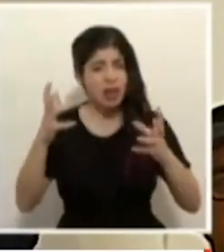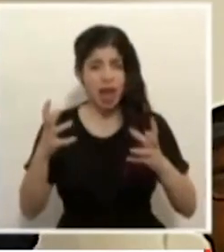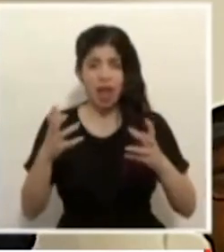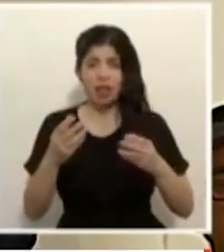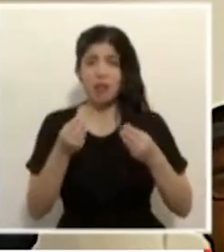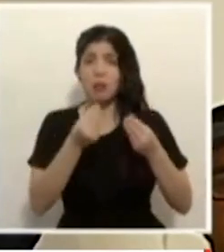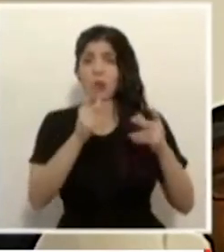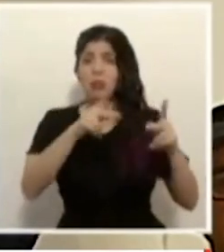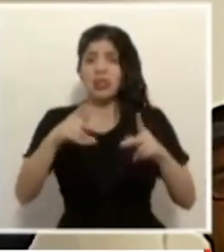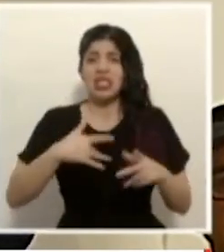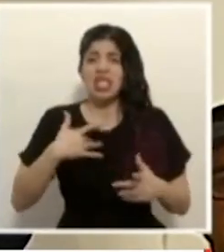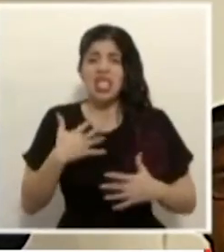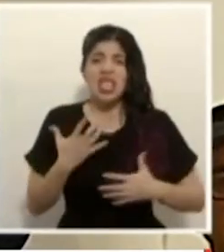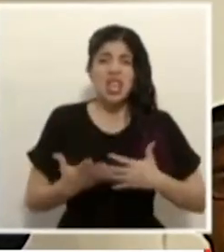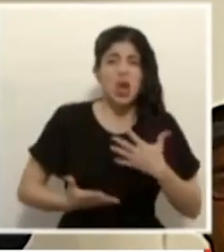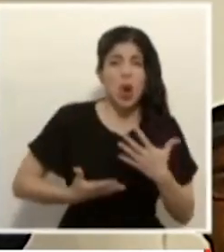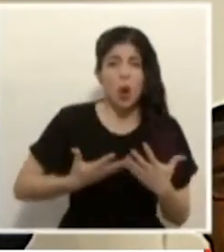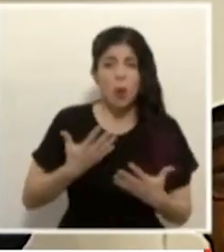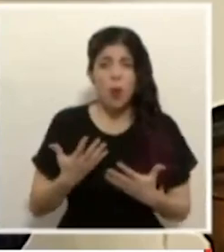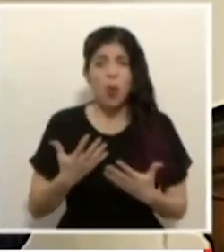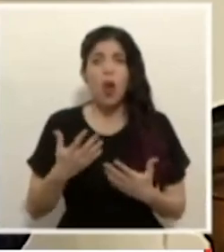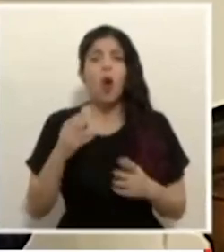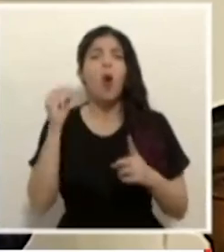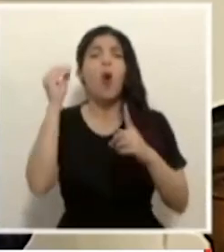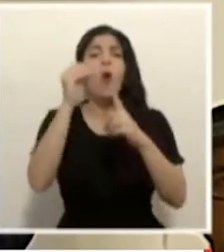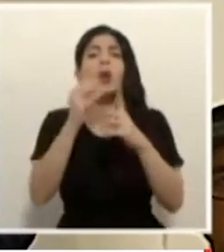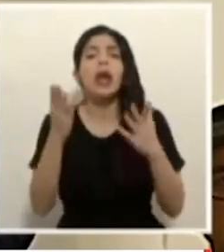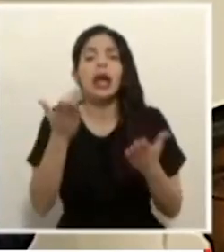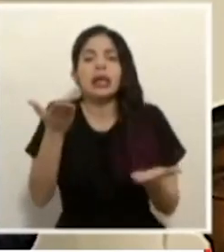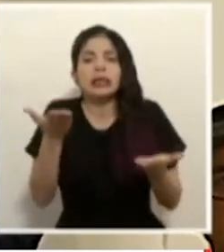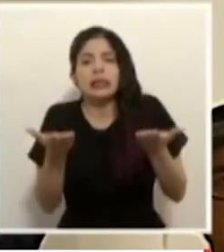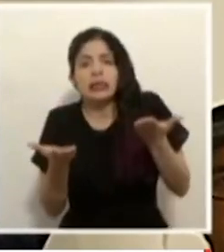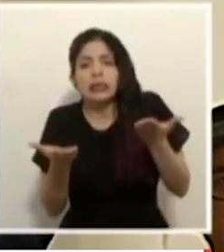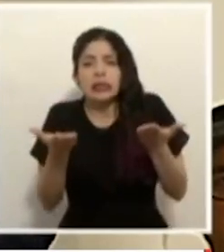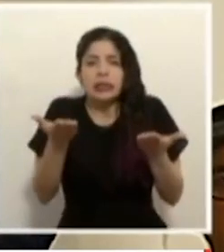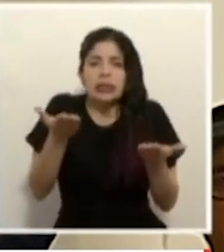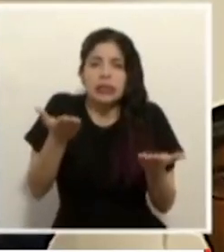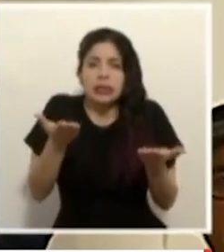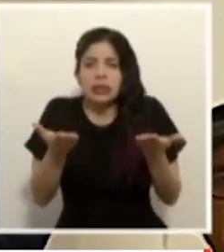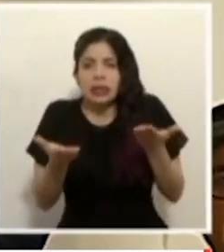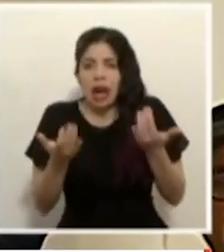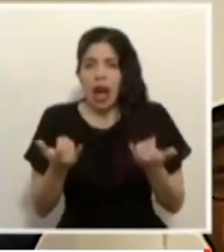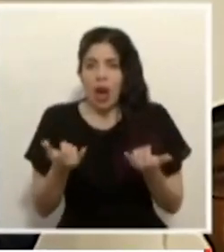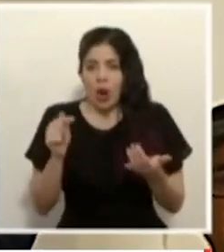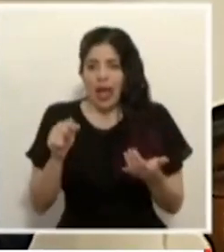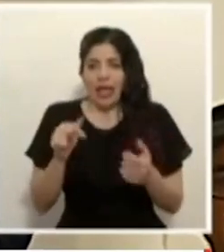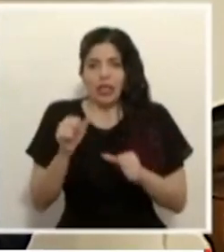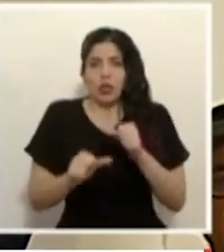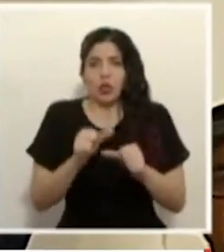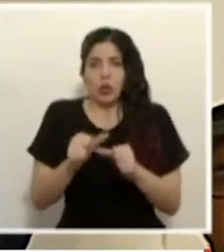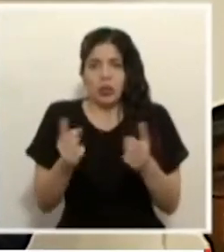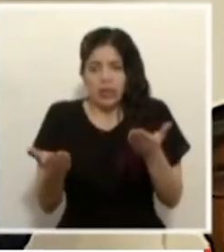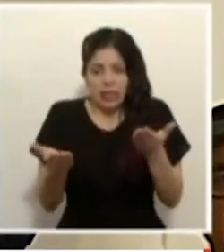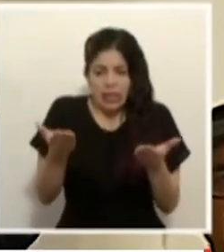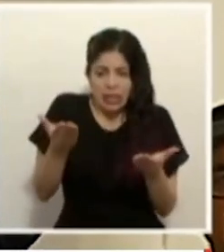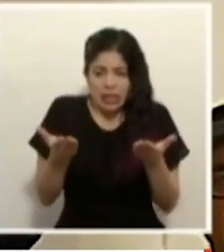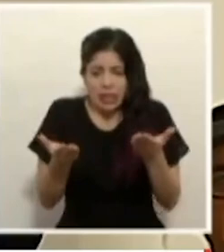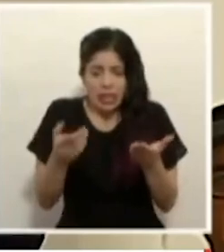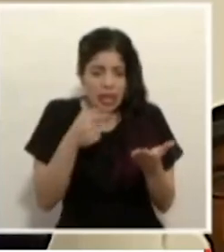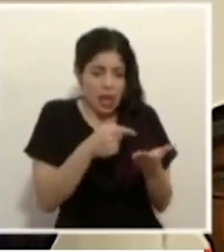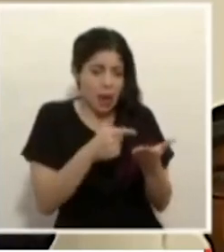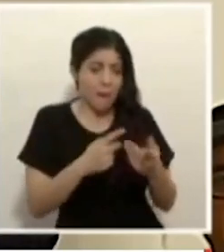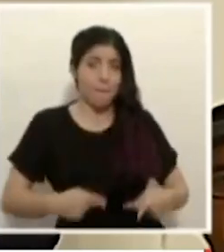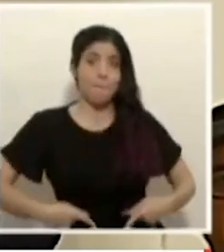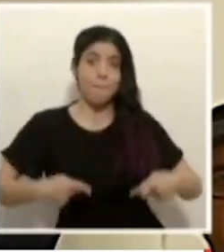incomodidades la gran lucha es mantener el balance el equilibrio para permitir proteger las